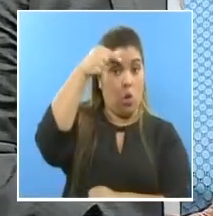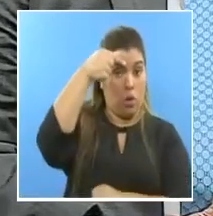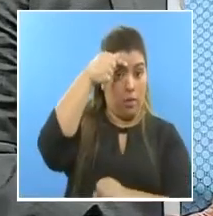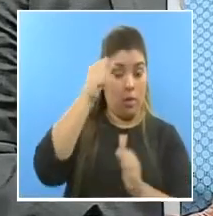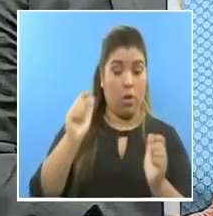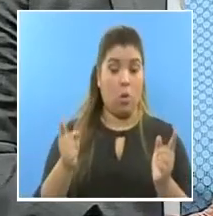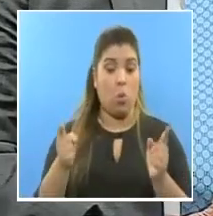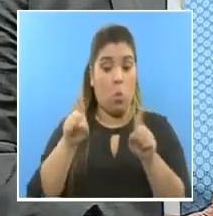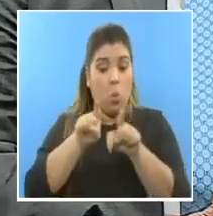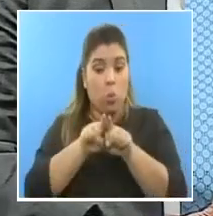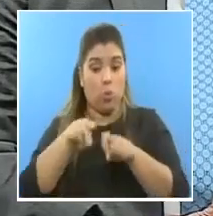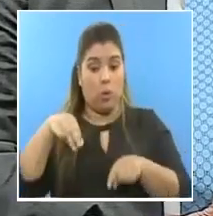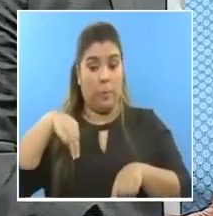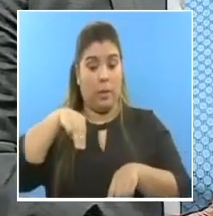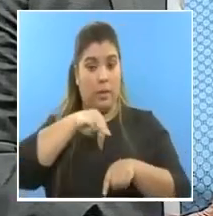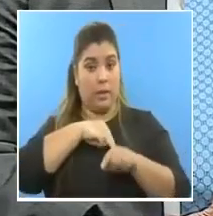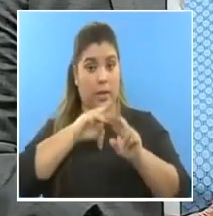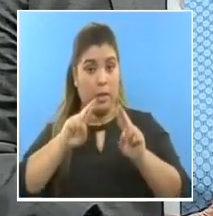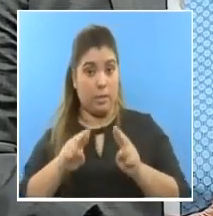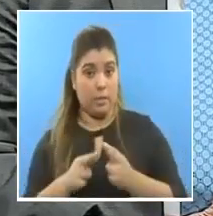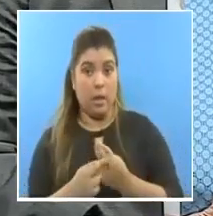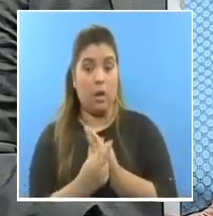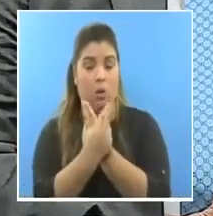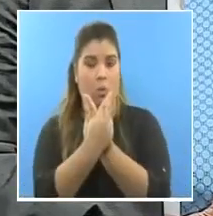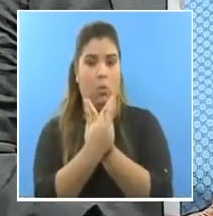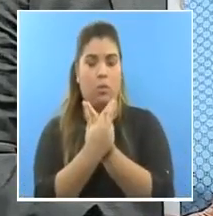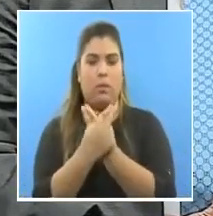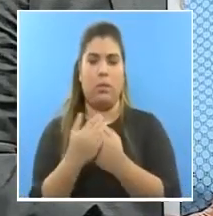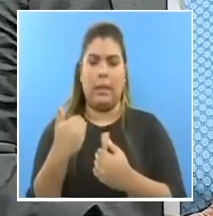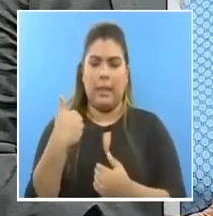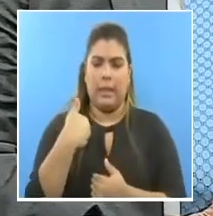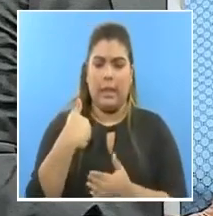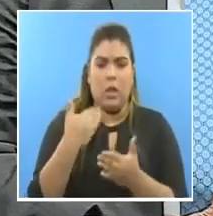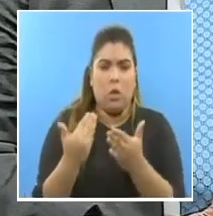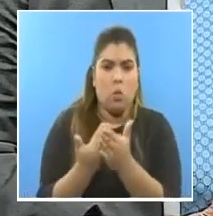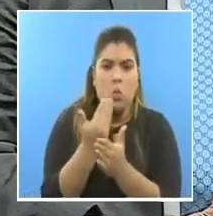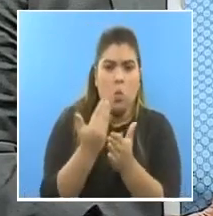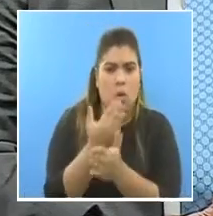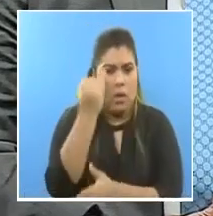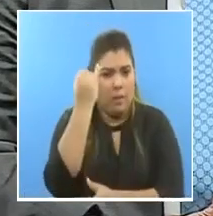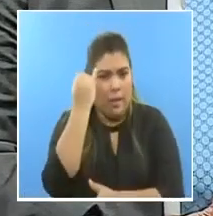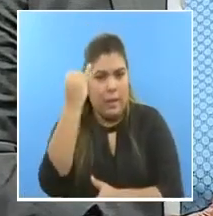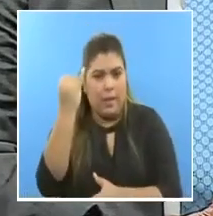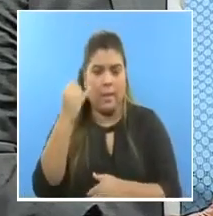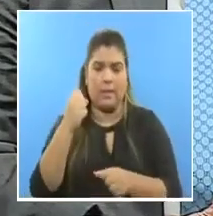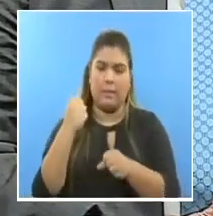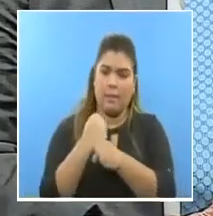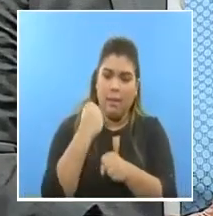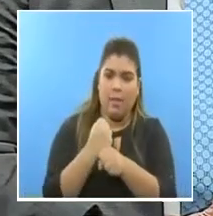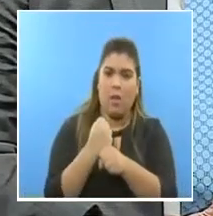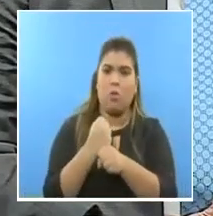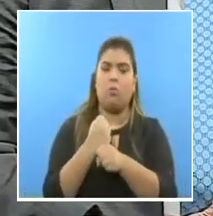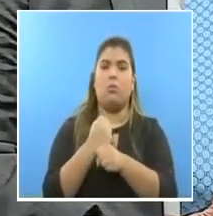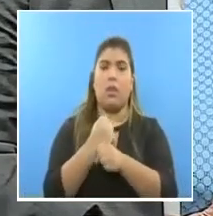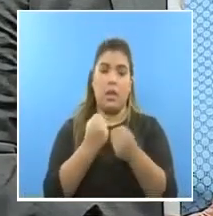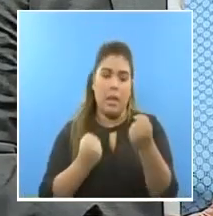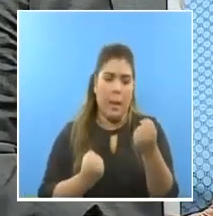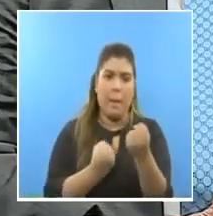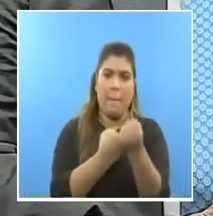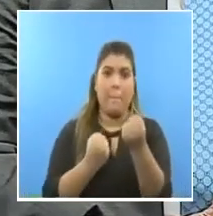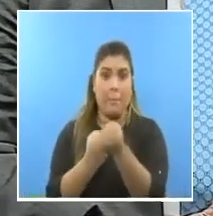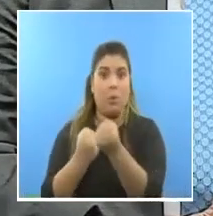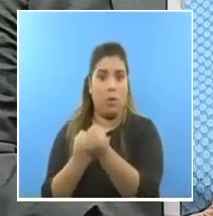Ministerio de Salud, viene realizando nuevas estrategias y reforzando cada uno de los